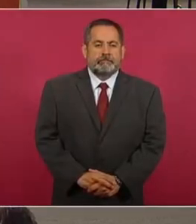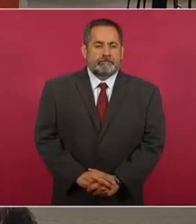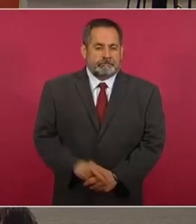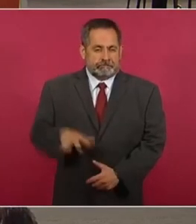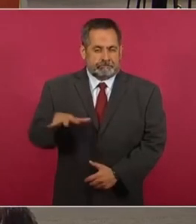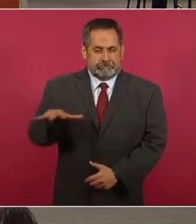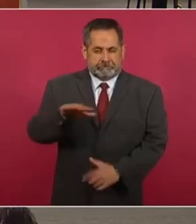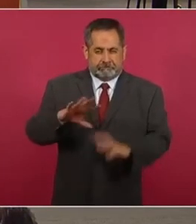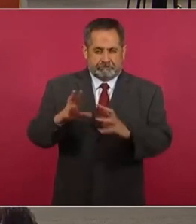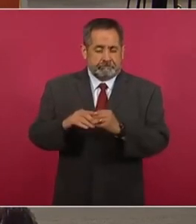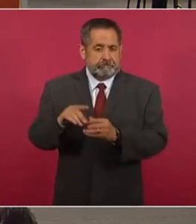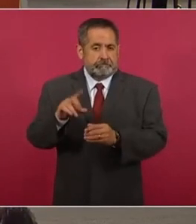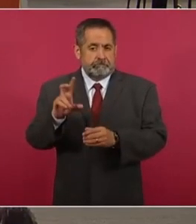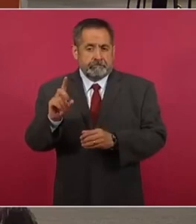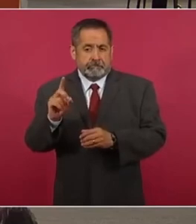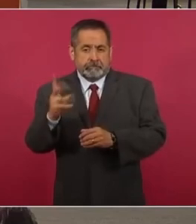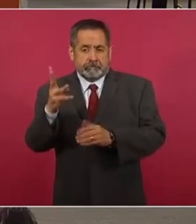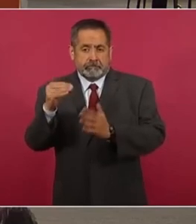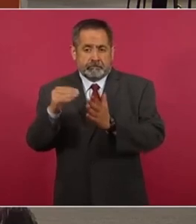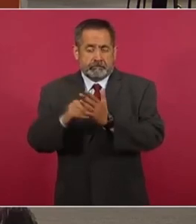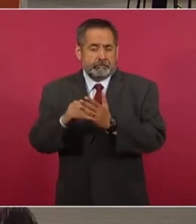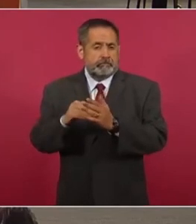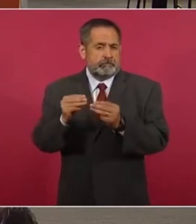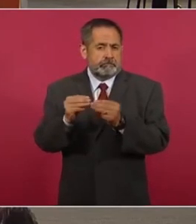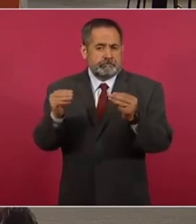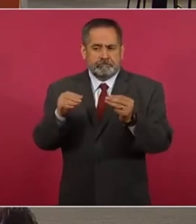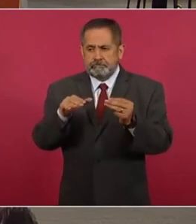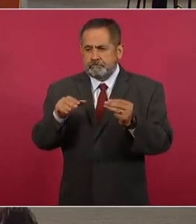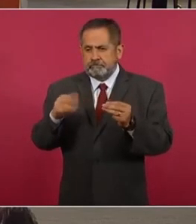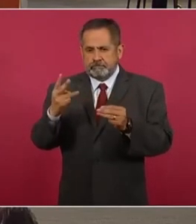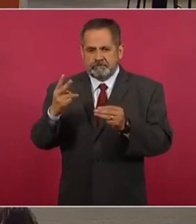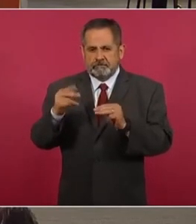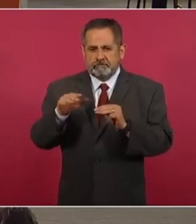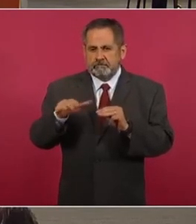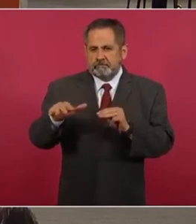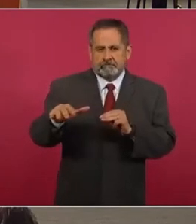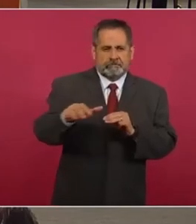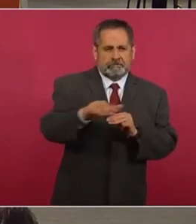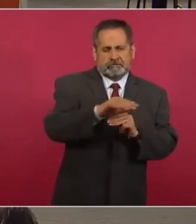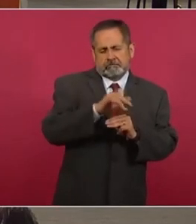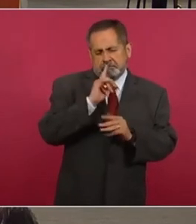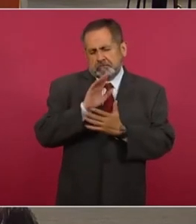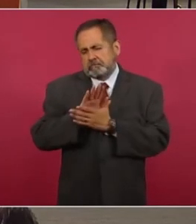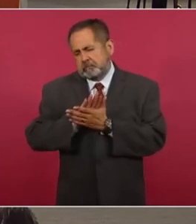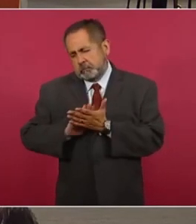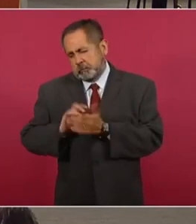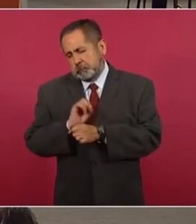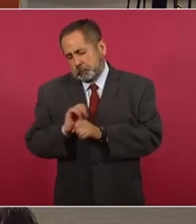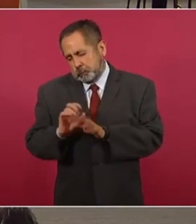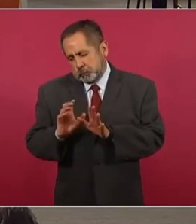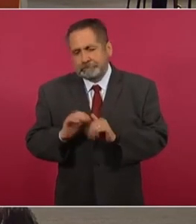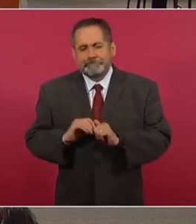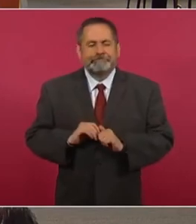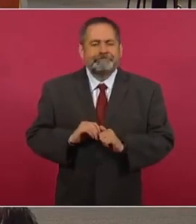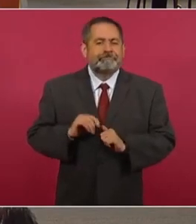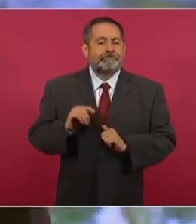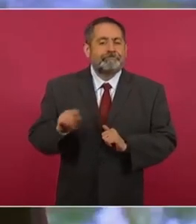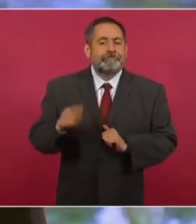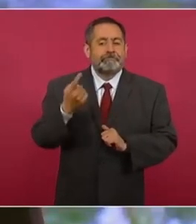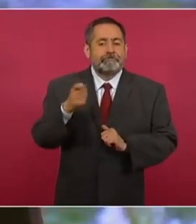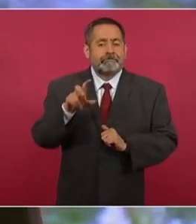mide más de 34 mil metros cuadrados, ahí humildemente, y su valor sería de más de